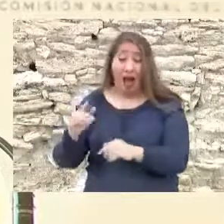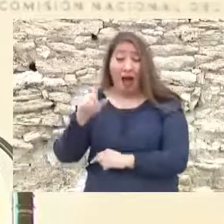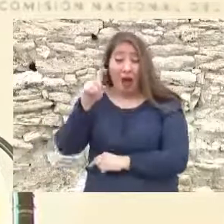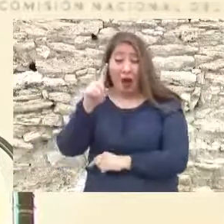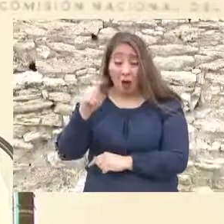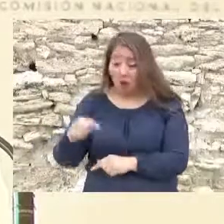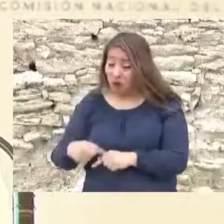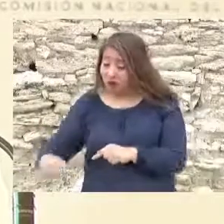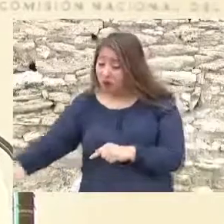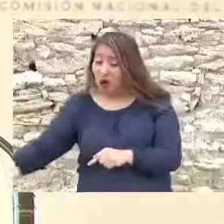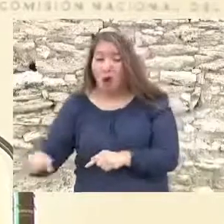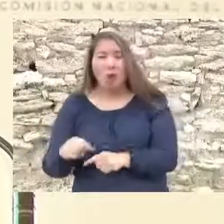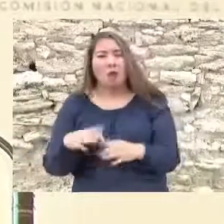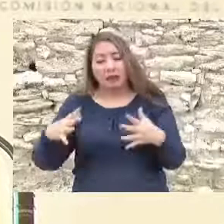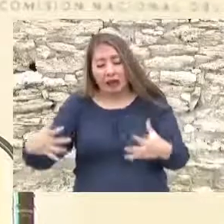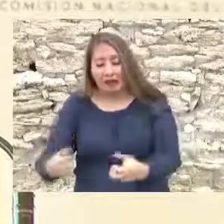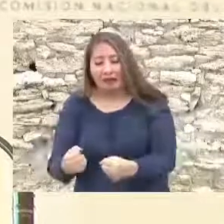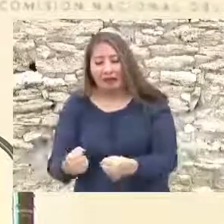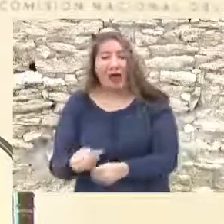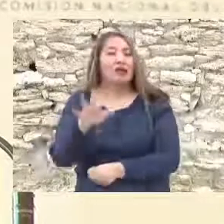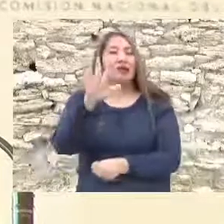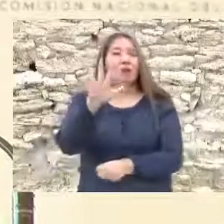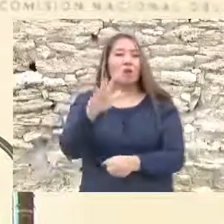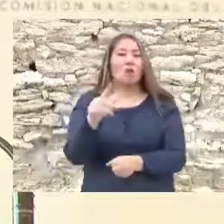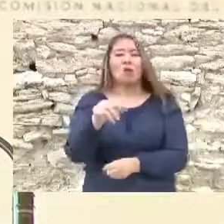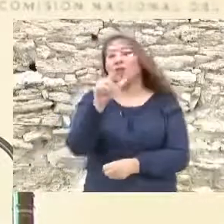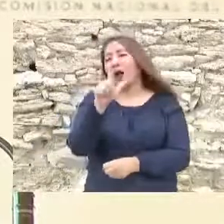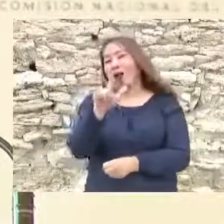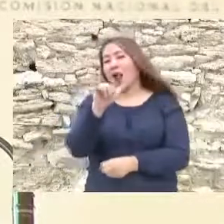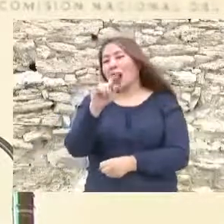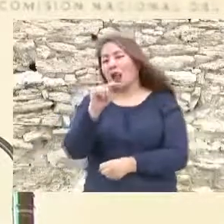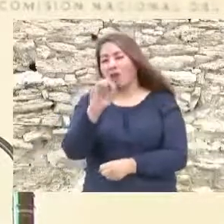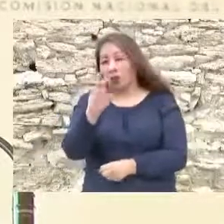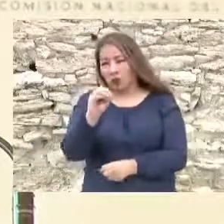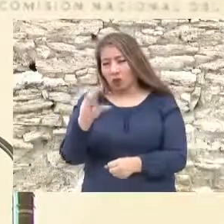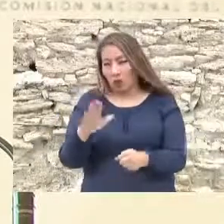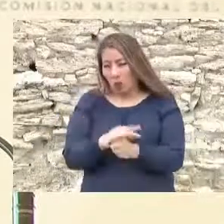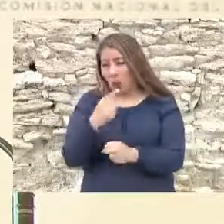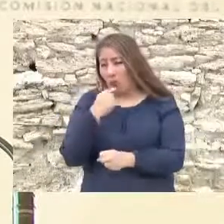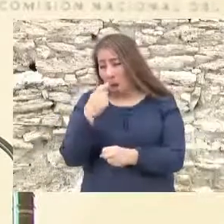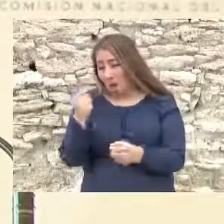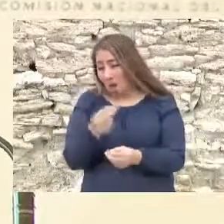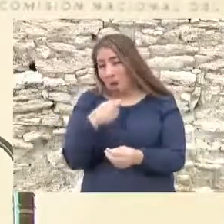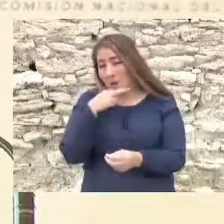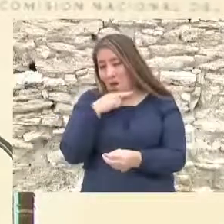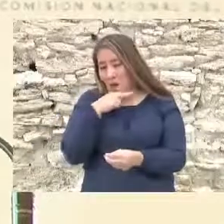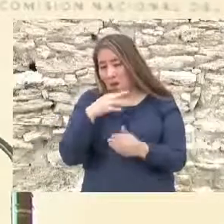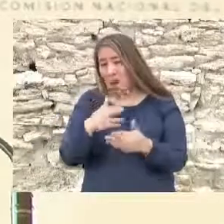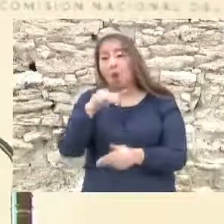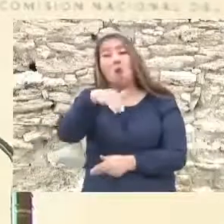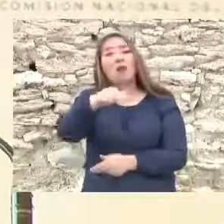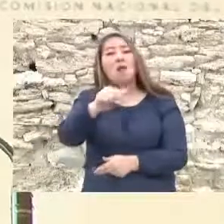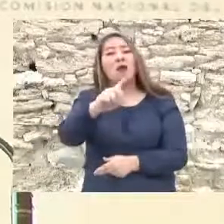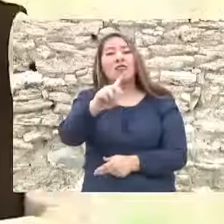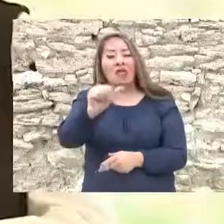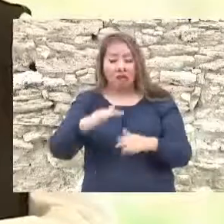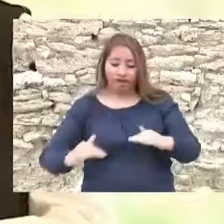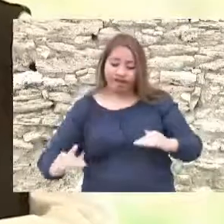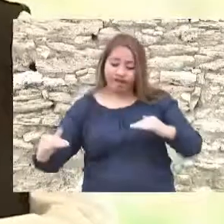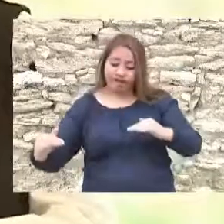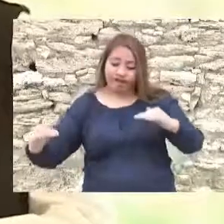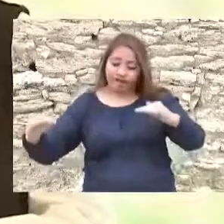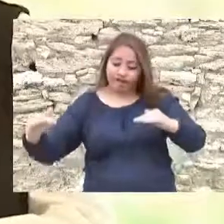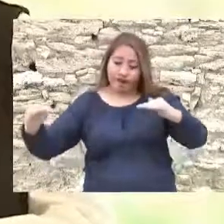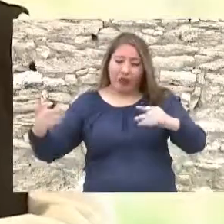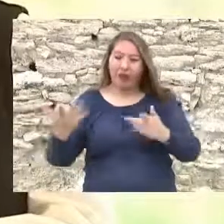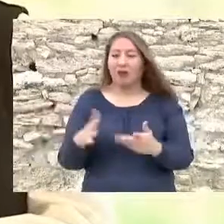Se recuperaron así 50 litros por segundo y 12 hectáreas de humedad. Señor presidente, al inicio de